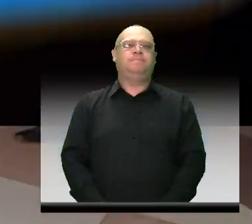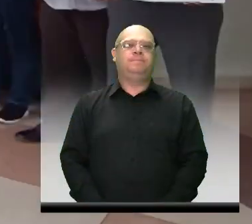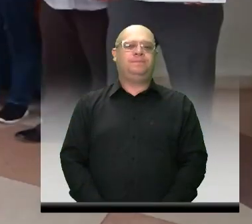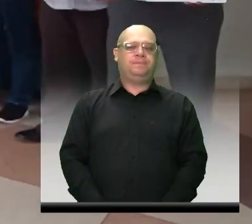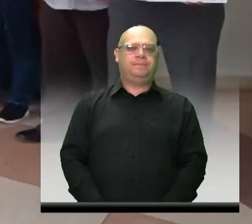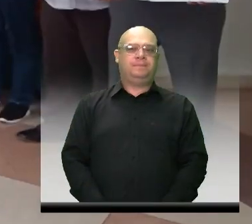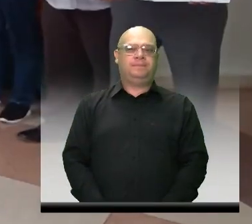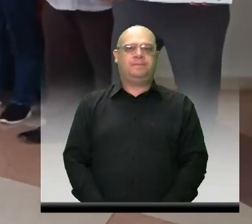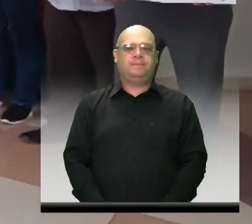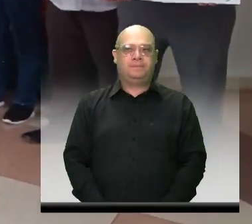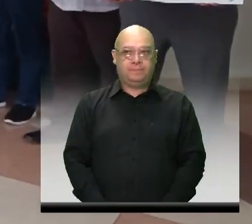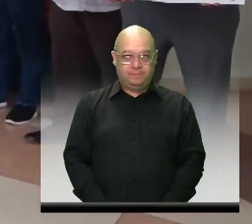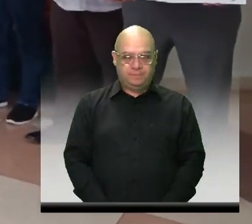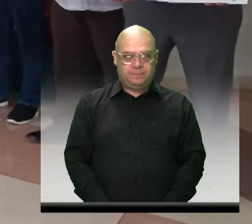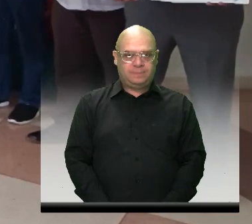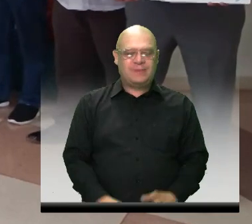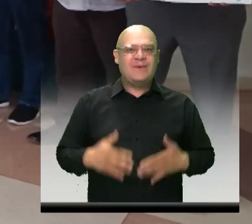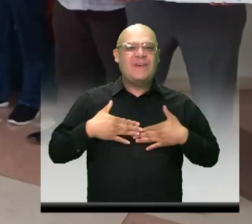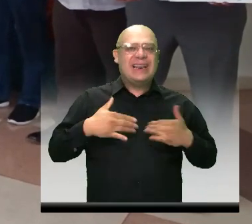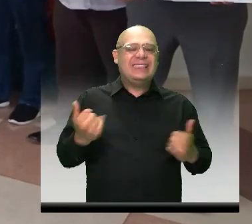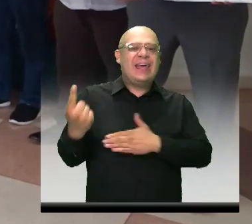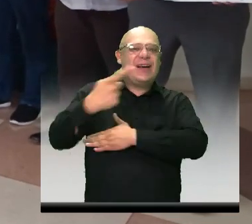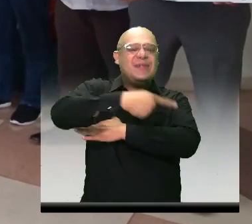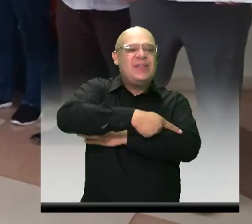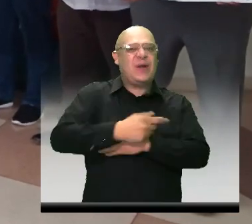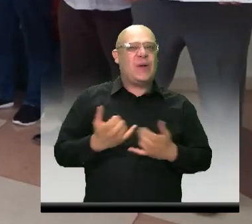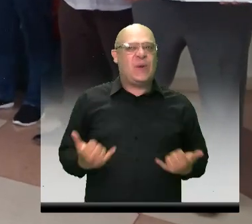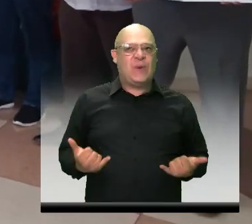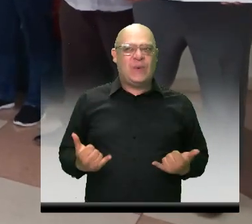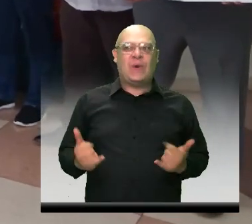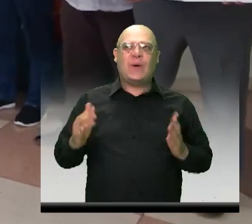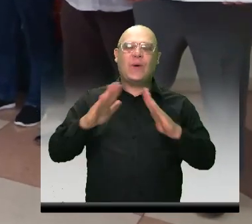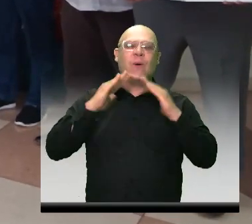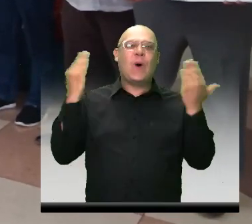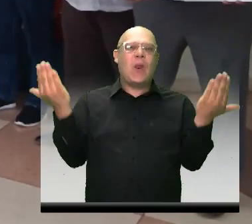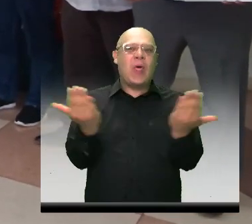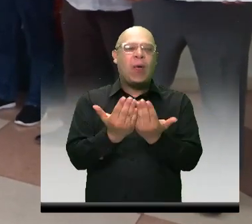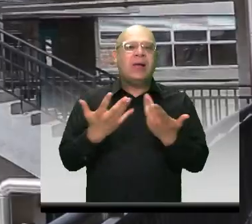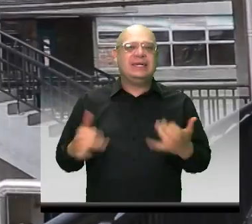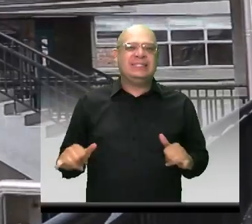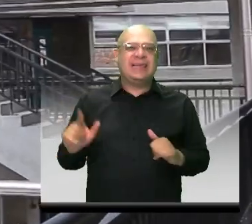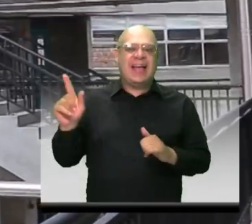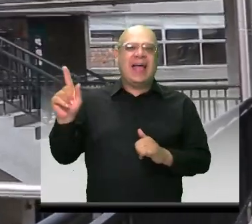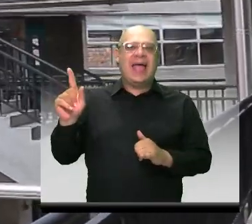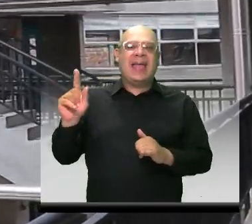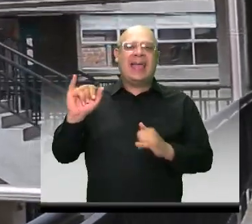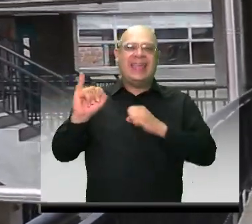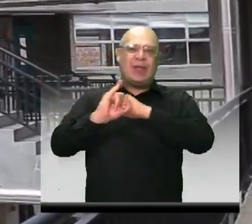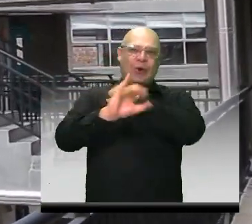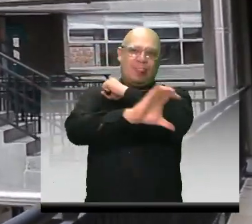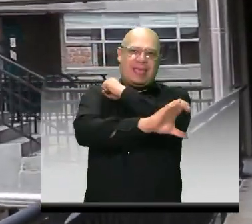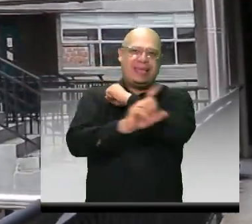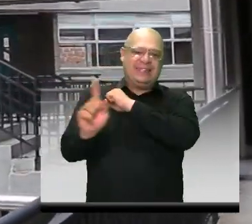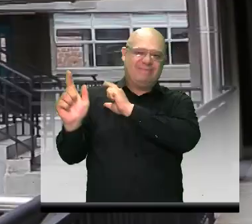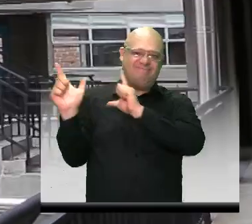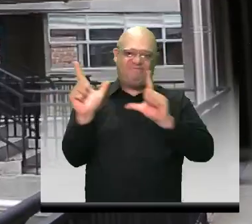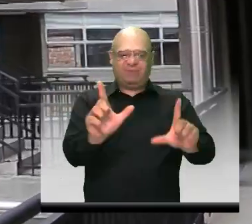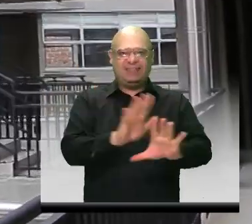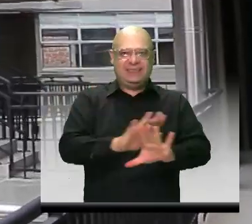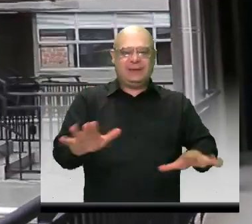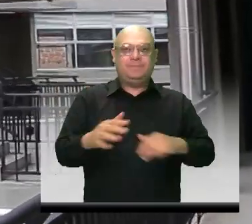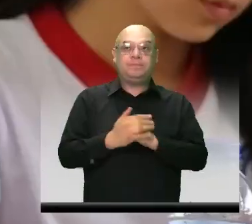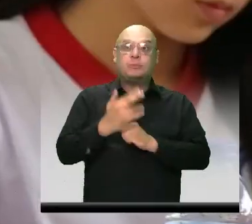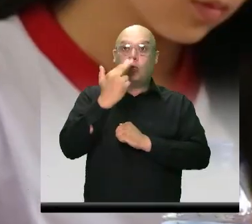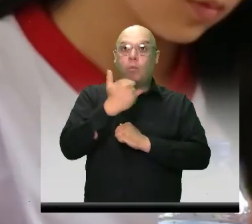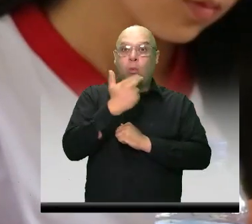Un día, mucha felicidad. Nuestros colegios están certificados por el Iconte. En Itagüí, el compromiso